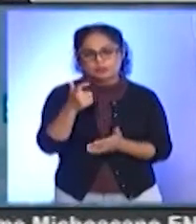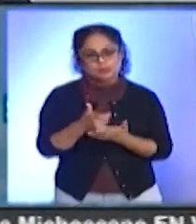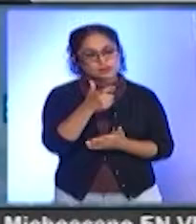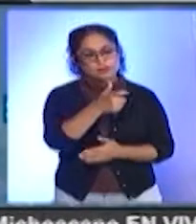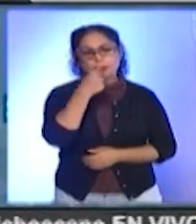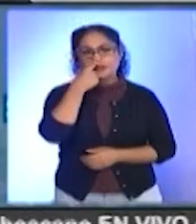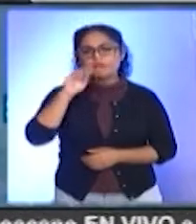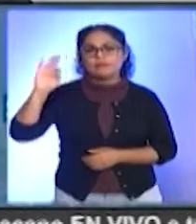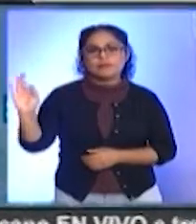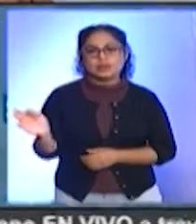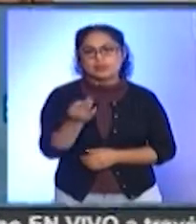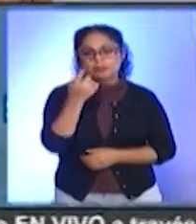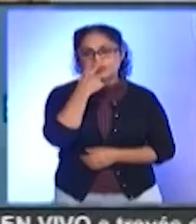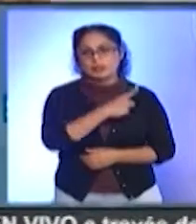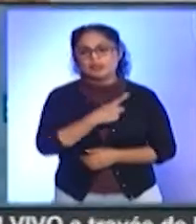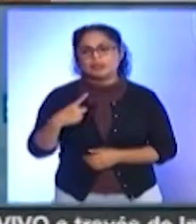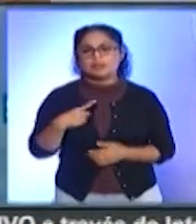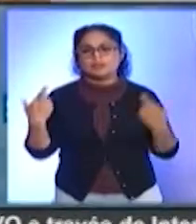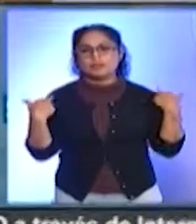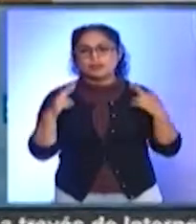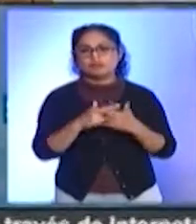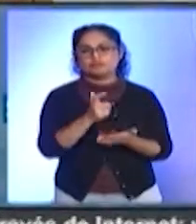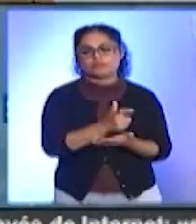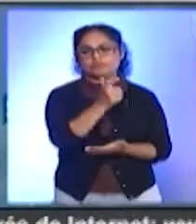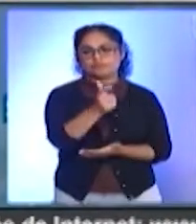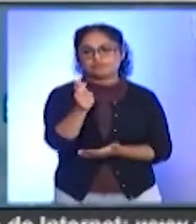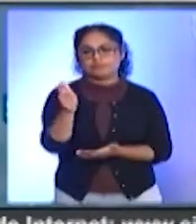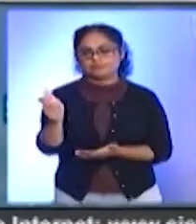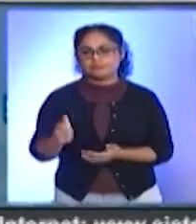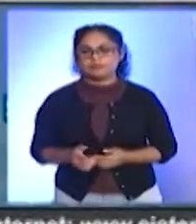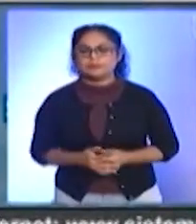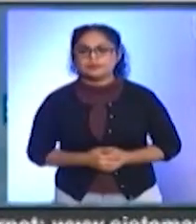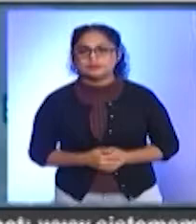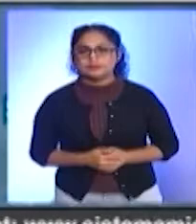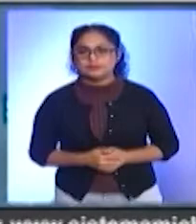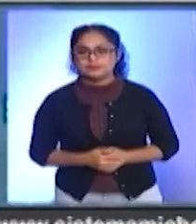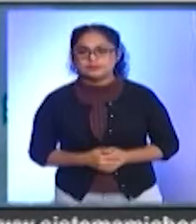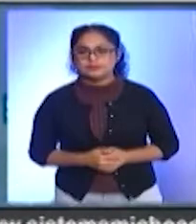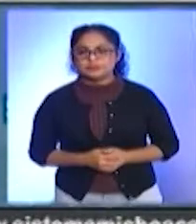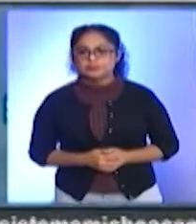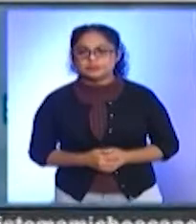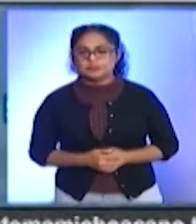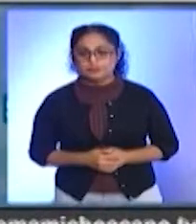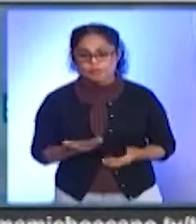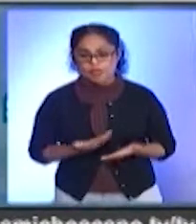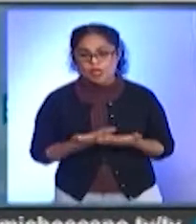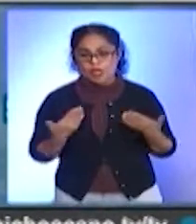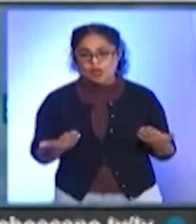federación para cubrir los adeudos que se tienen con el magisterio. A la actual